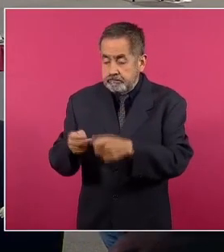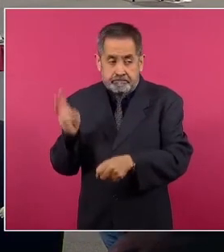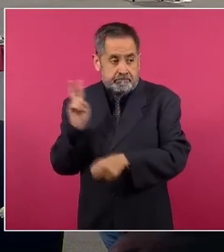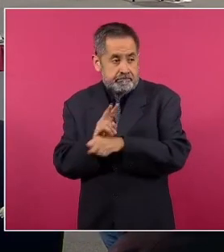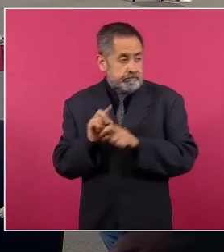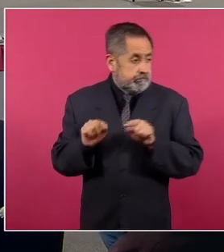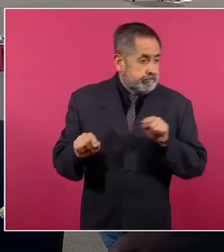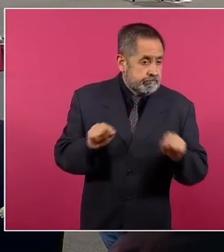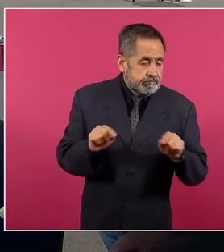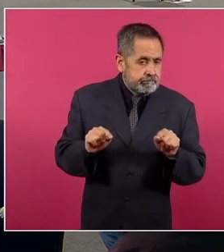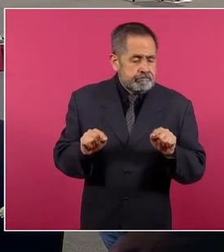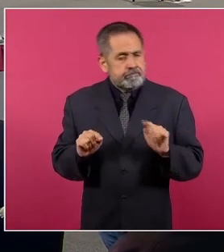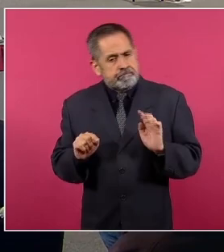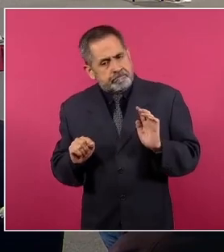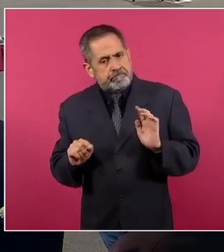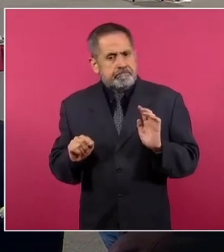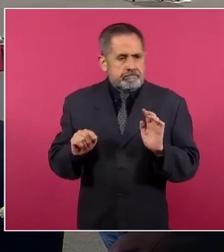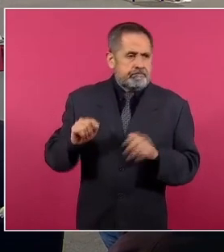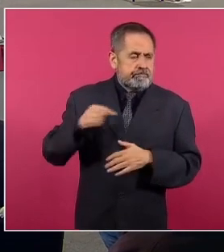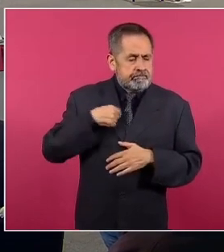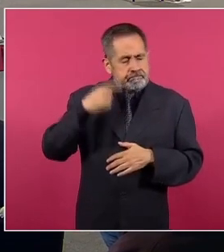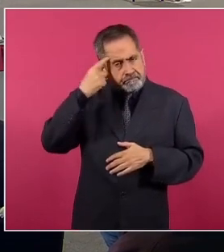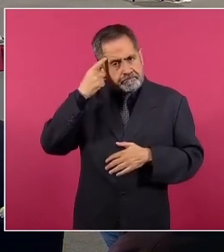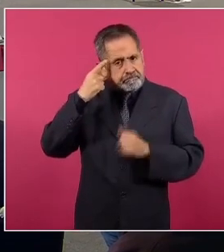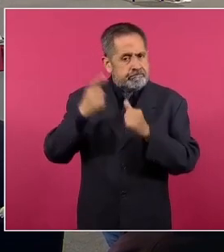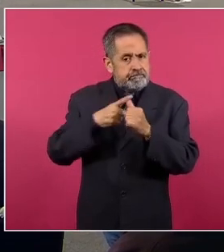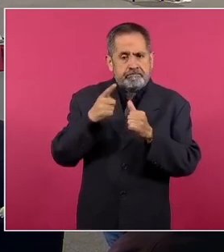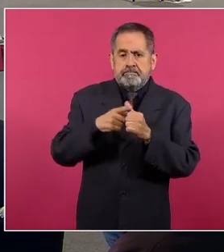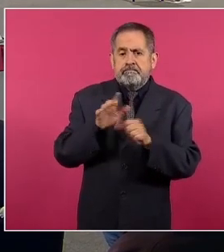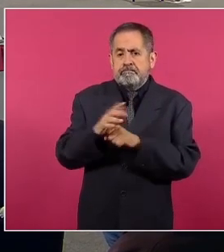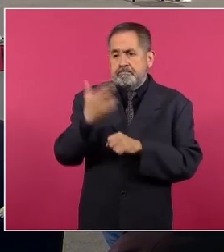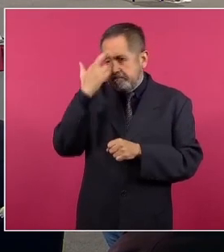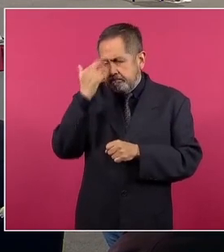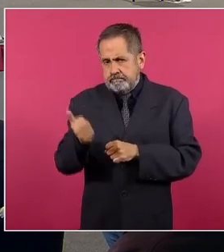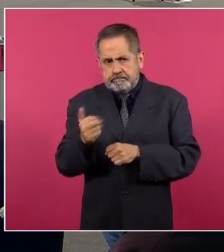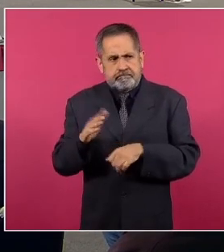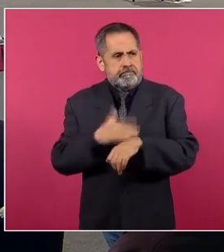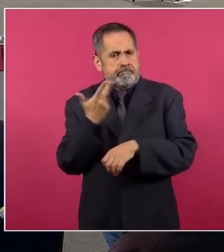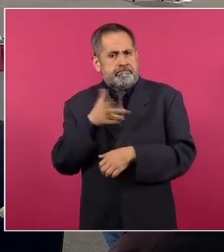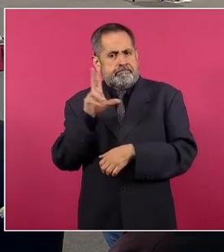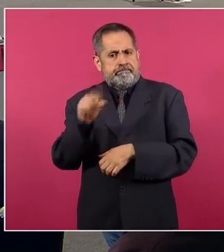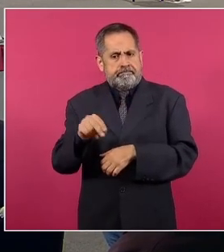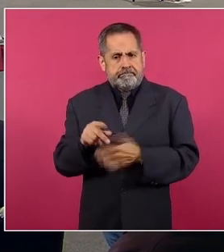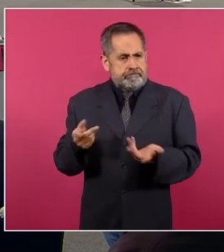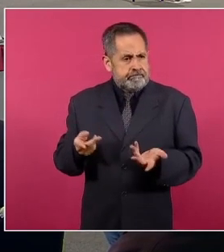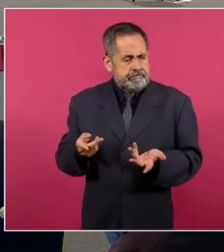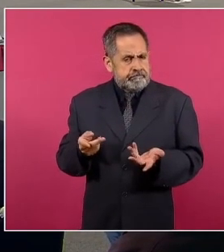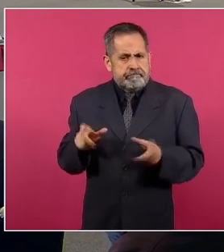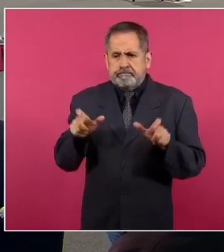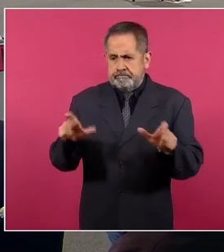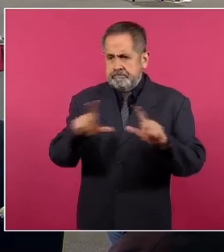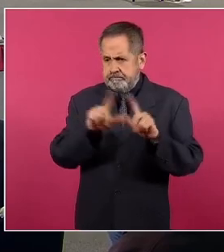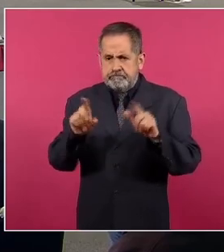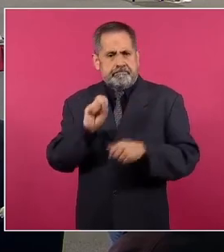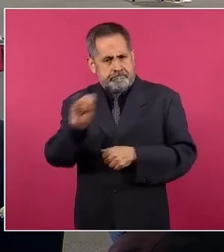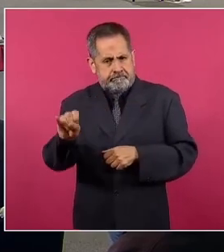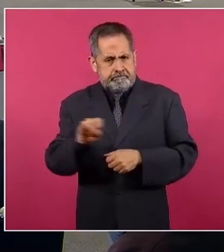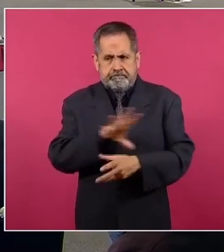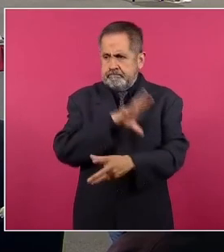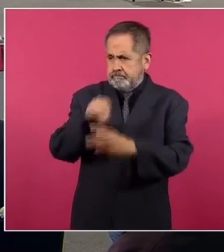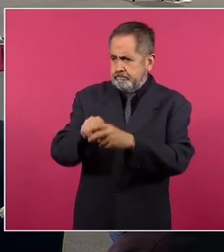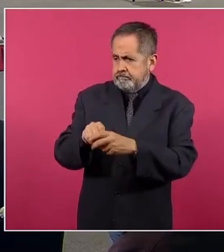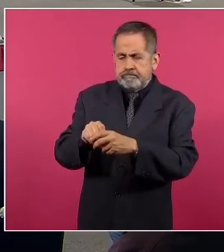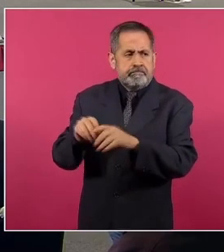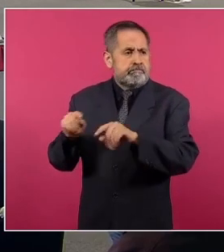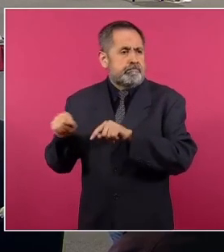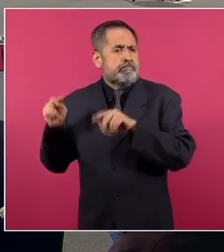habría que plantearse argumentos razonables para que no pudieran colaborar en la seguridad de la Federación y en apoyo a los